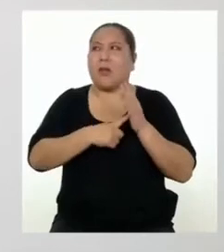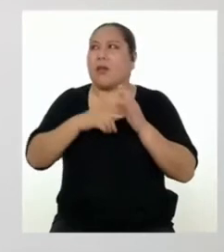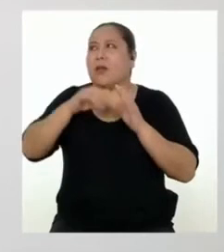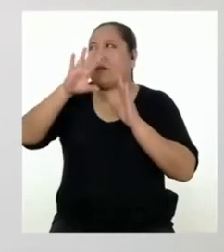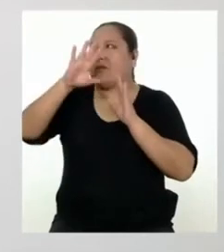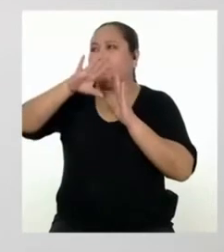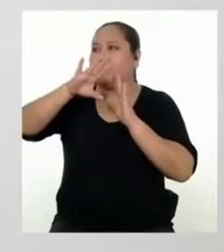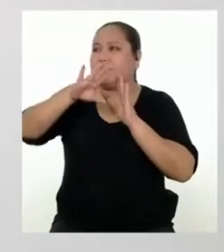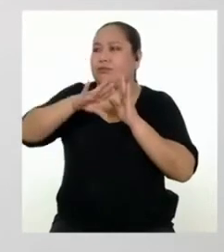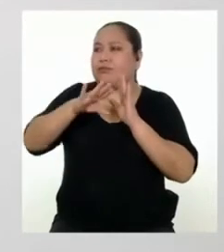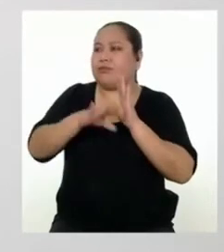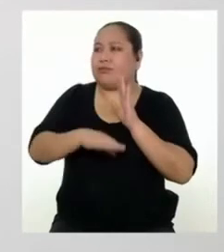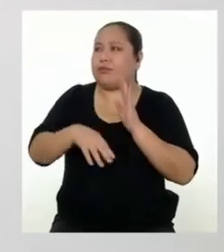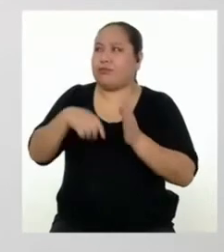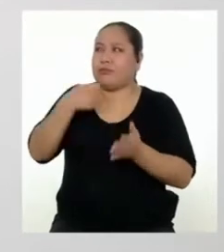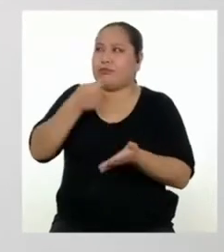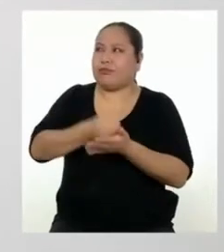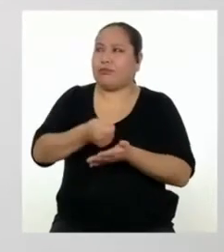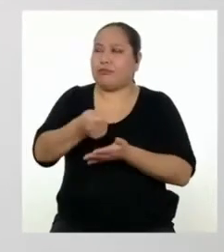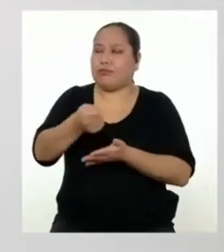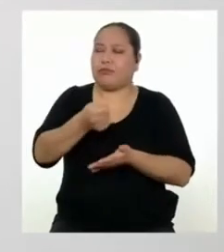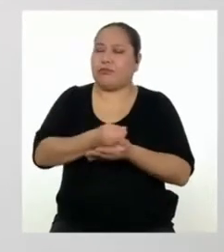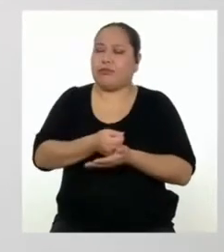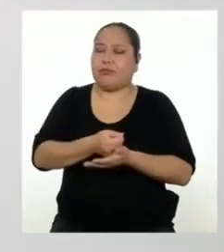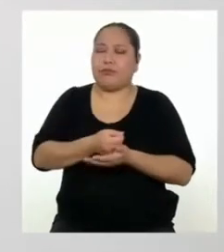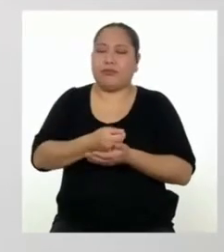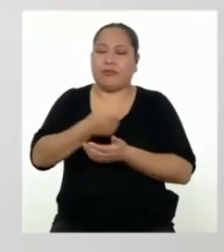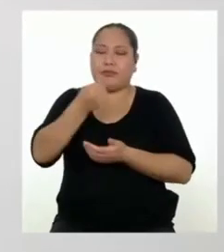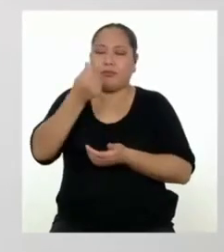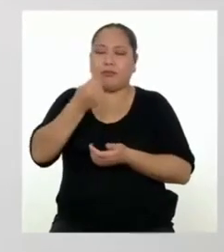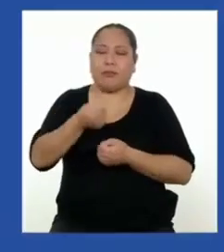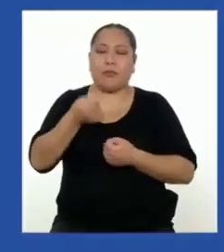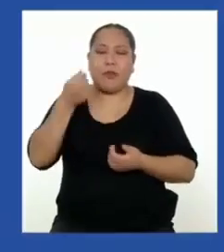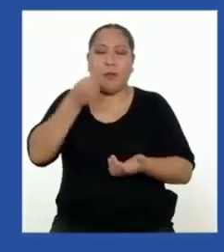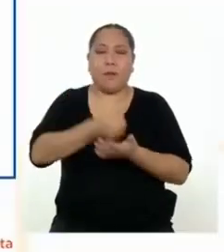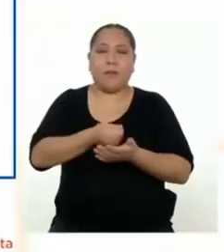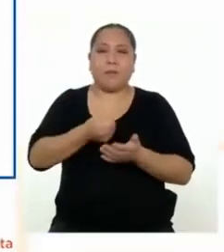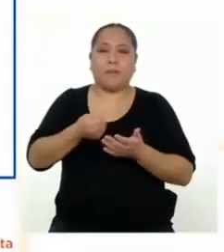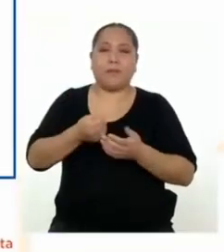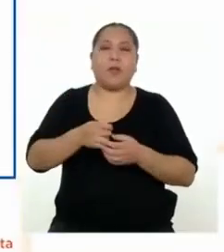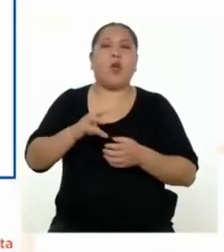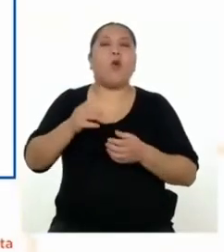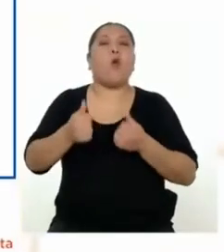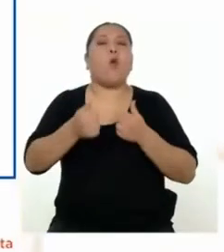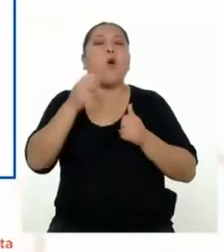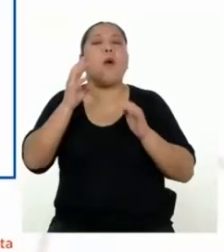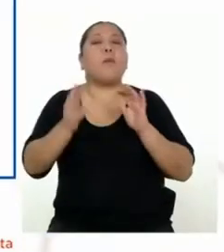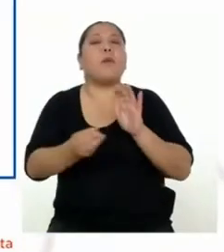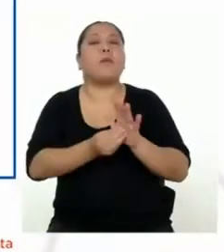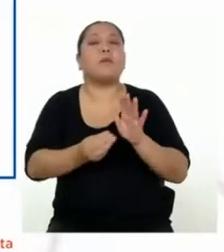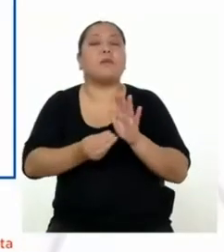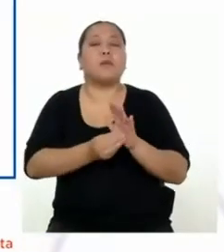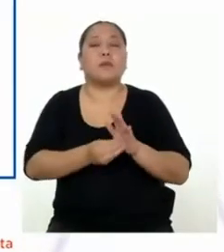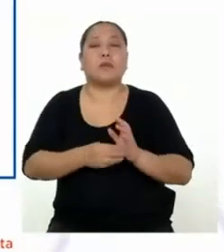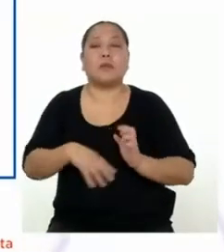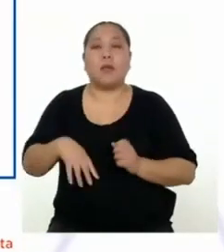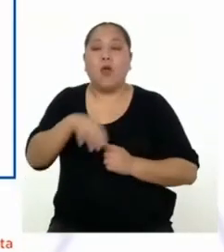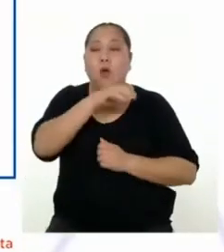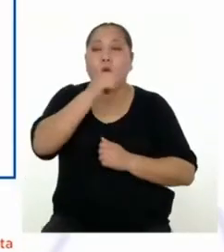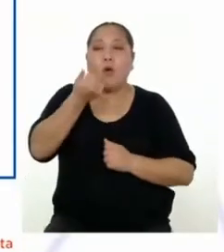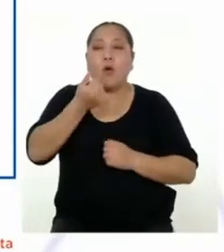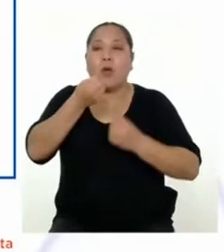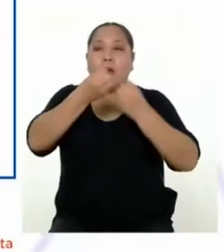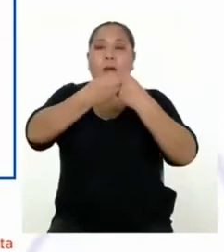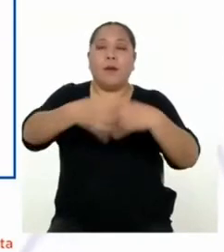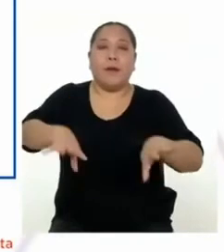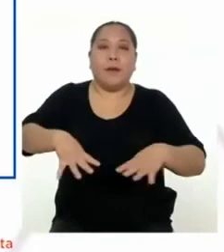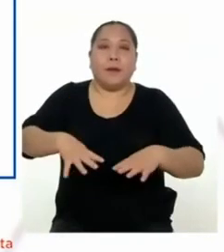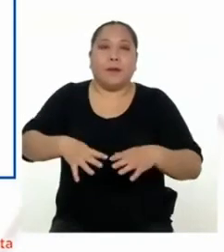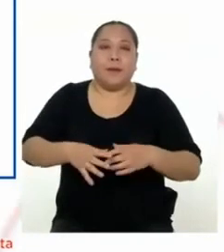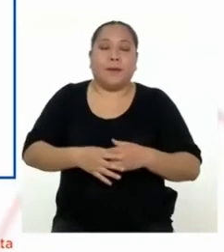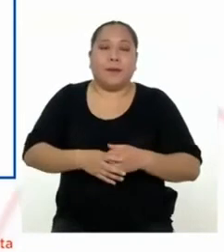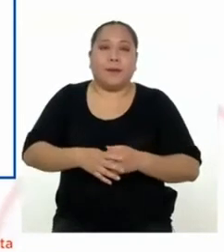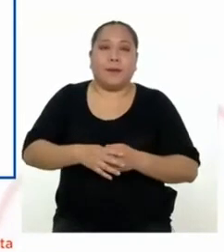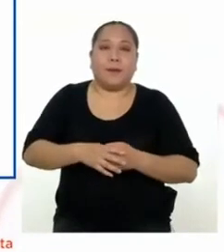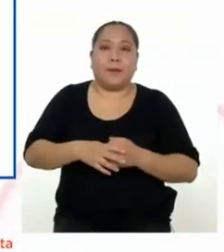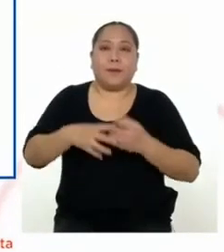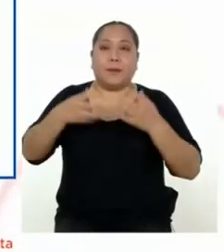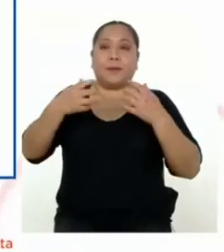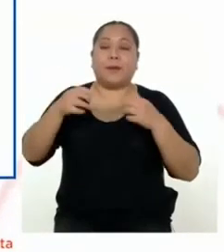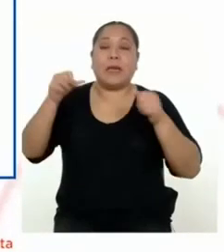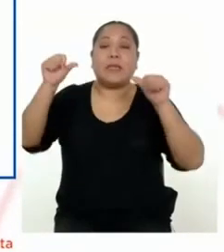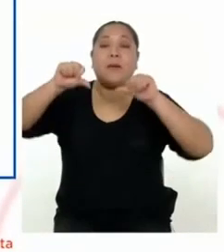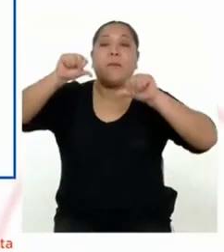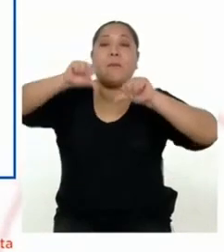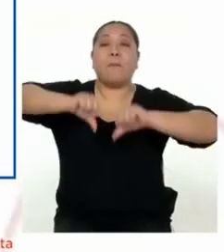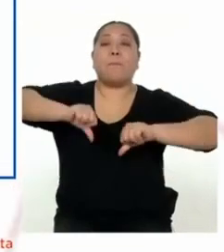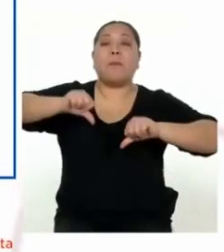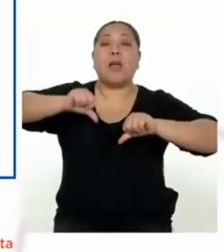sigamos con las consecuencias. ¿Cuál o cuáles podemos añadir? Creo que otra sería la pérdida de vida útil de los